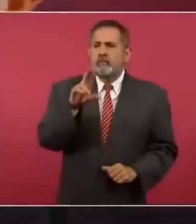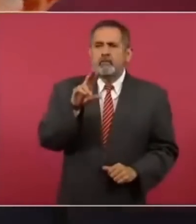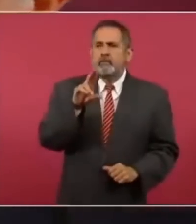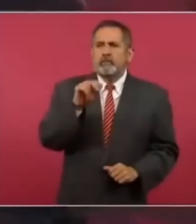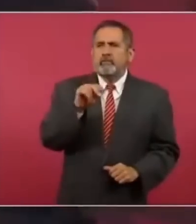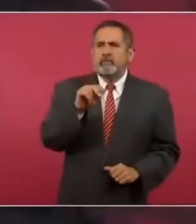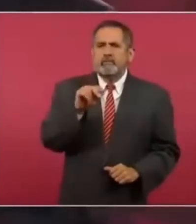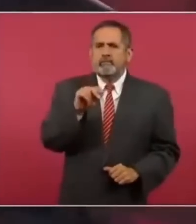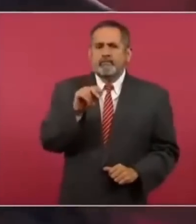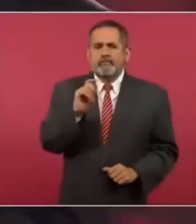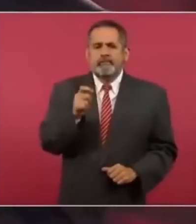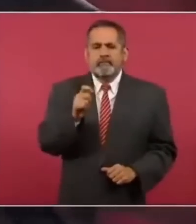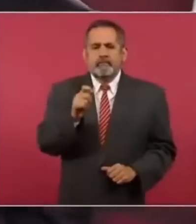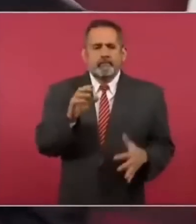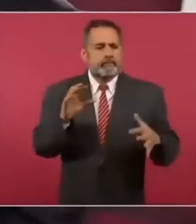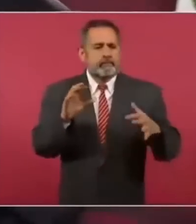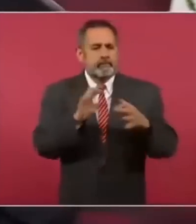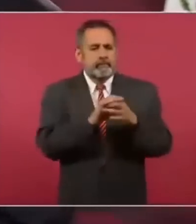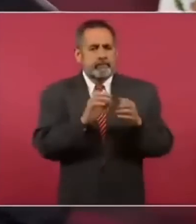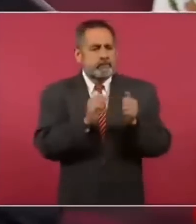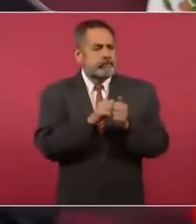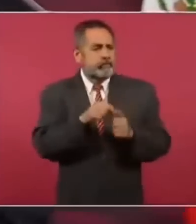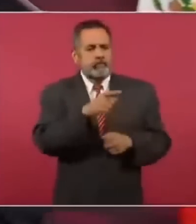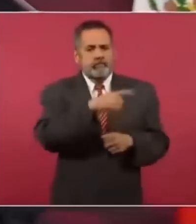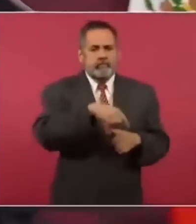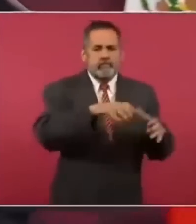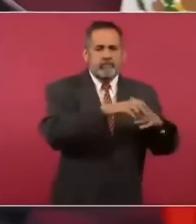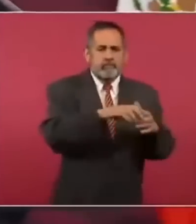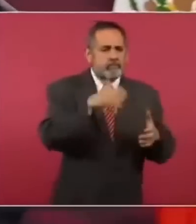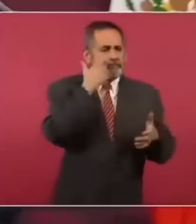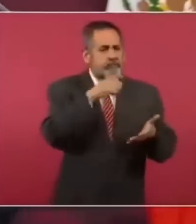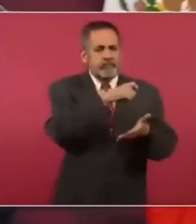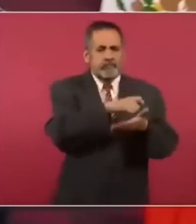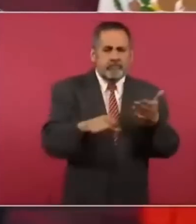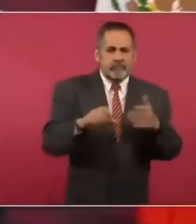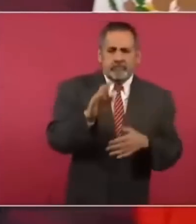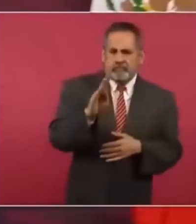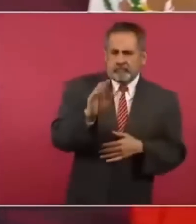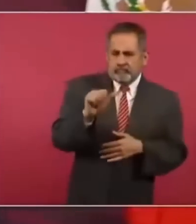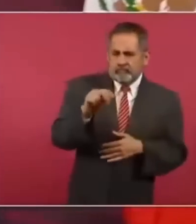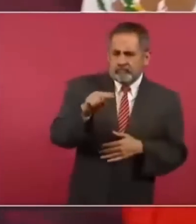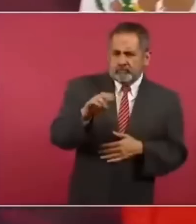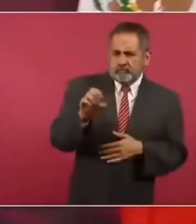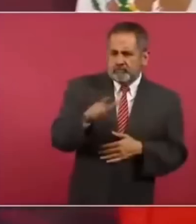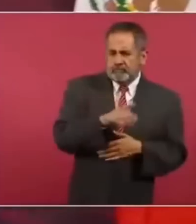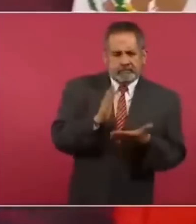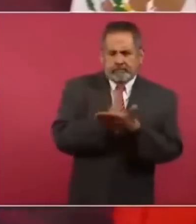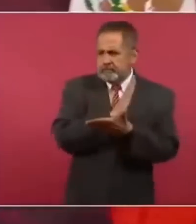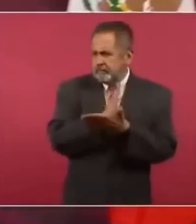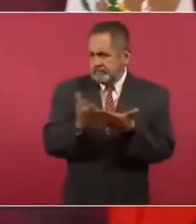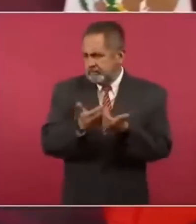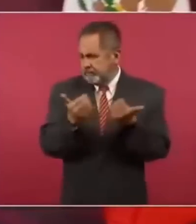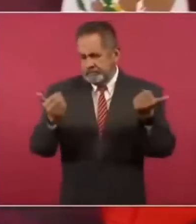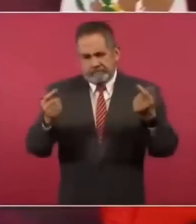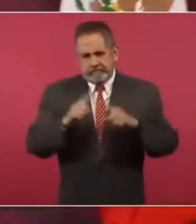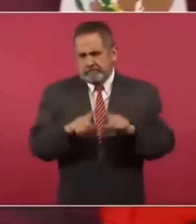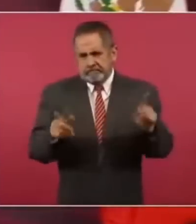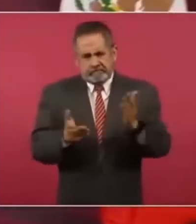eh la operación que están haciendo para comprar Banamex no